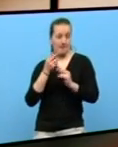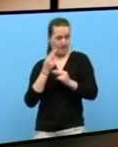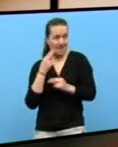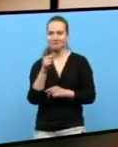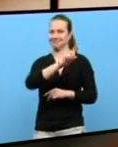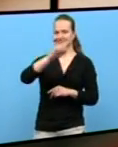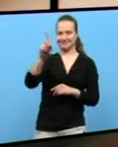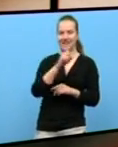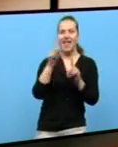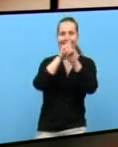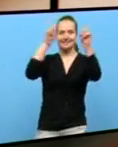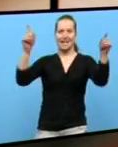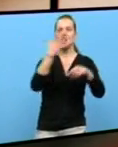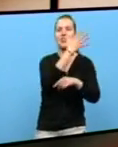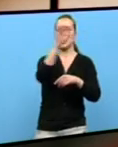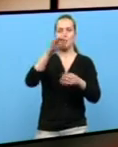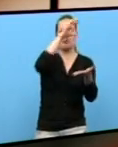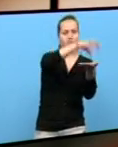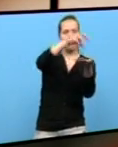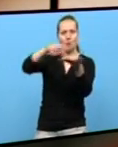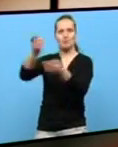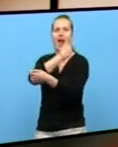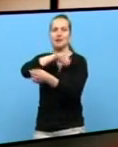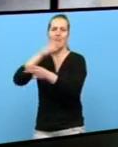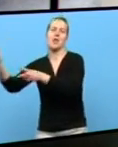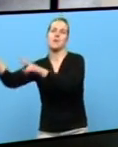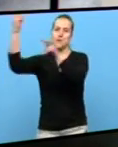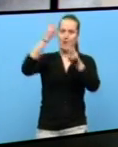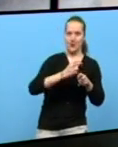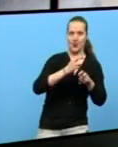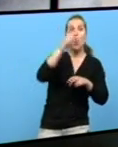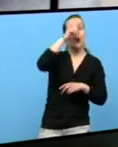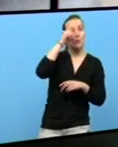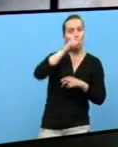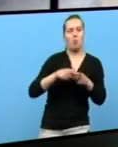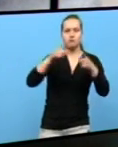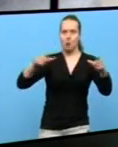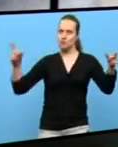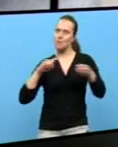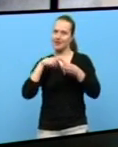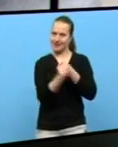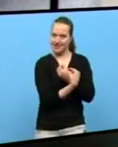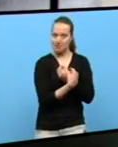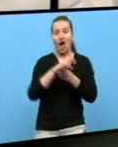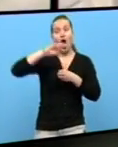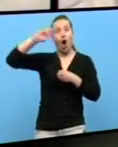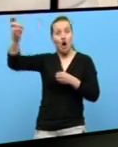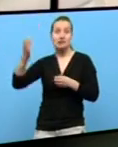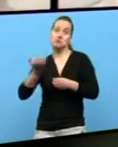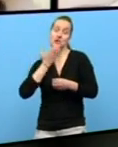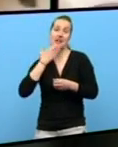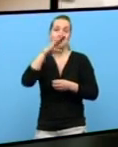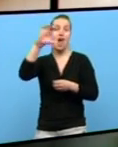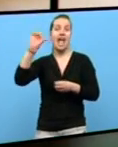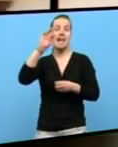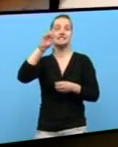acudirán máis de 50 expositores de toda España mentre a de Lugo medra en número de participantes outras máis veteranas como a da Estrada tivo